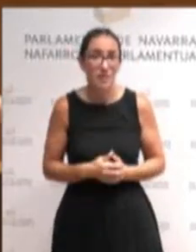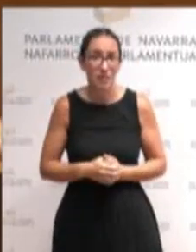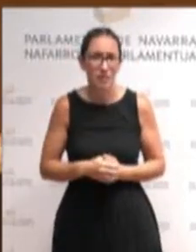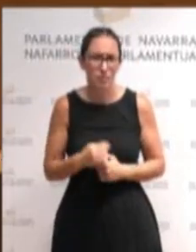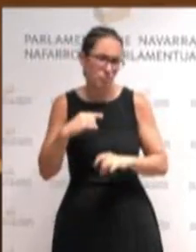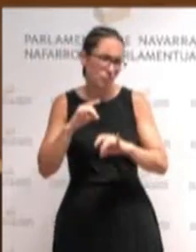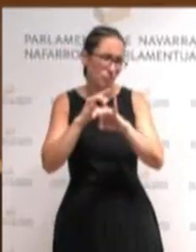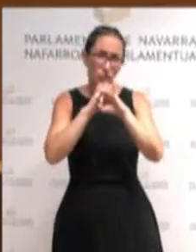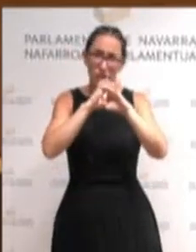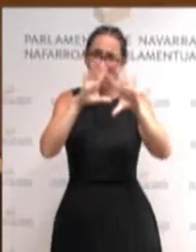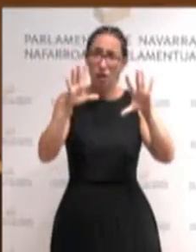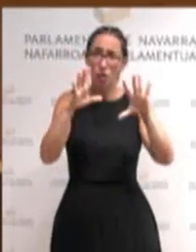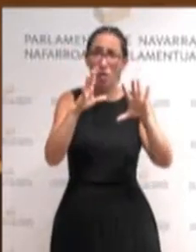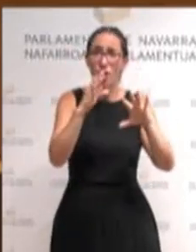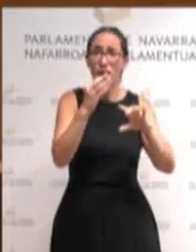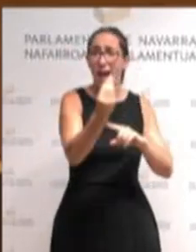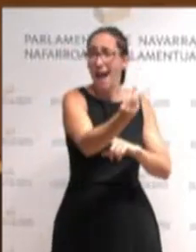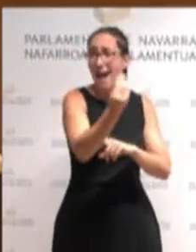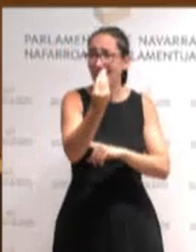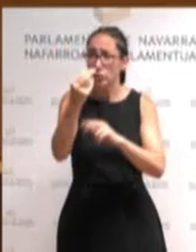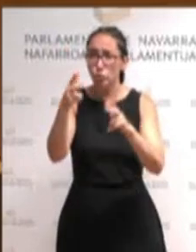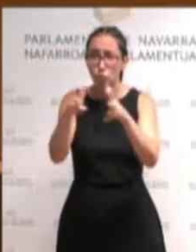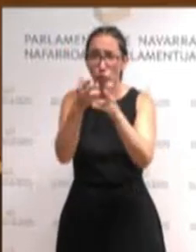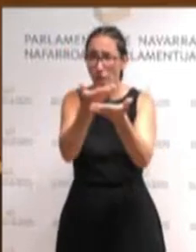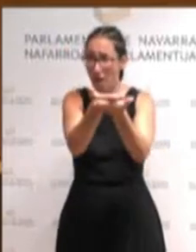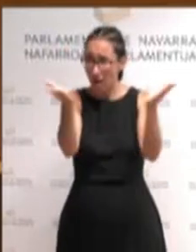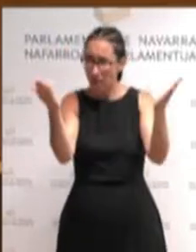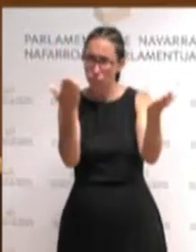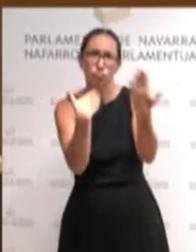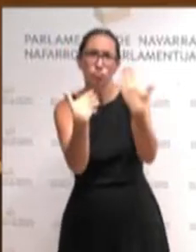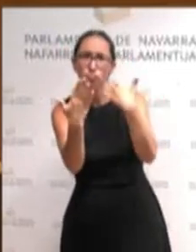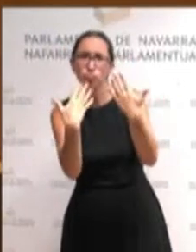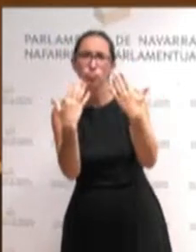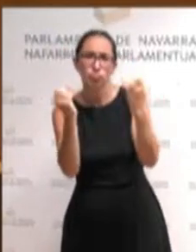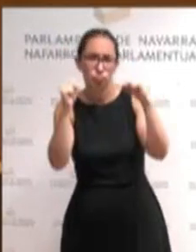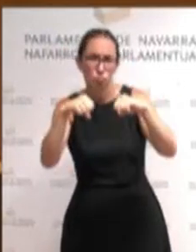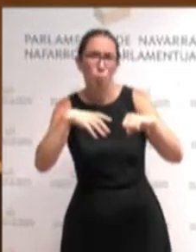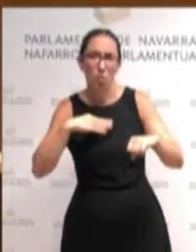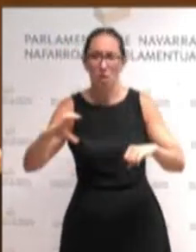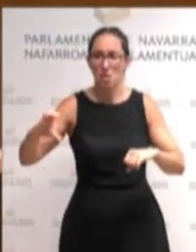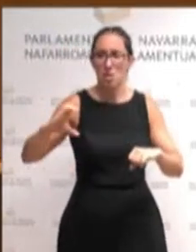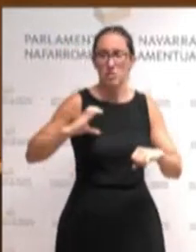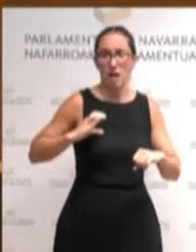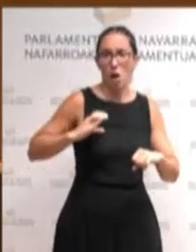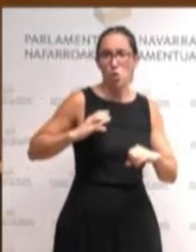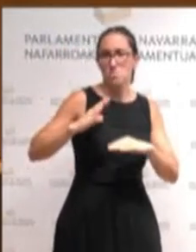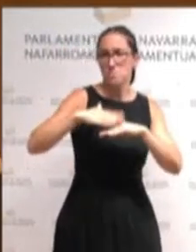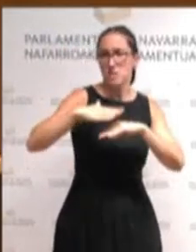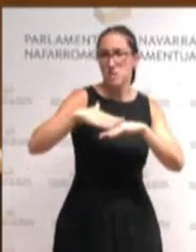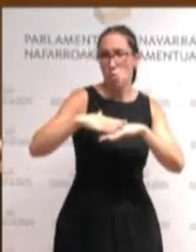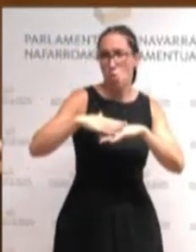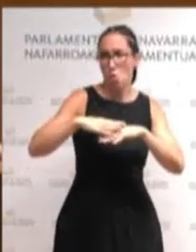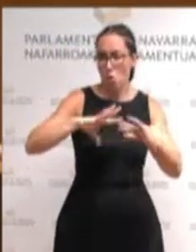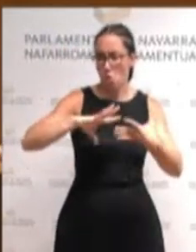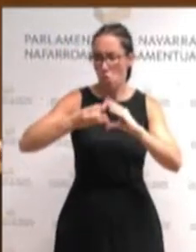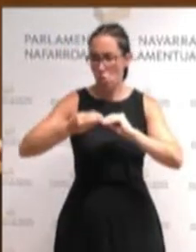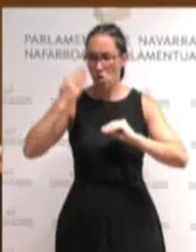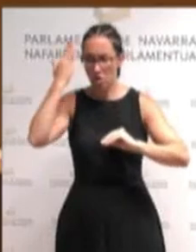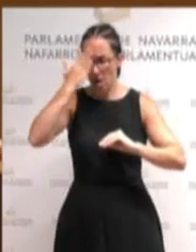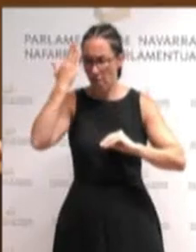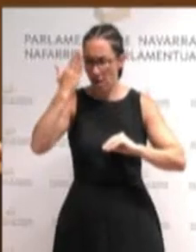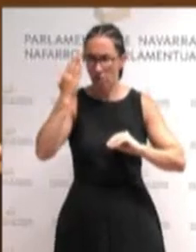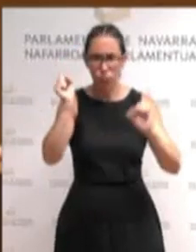agentes sociales es posible acordar un salario mínimo interprofesional acorde a la realidad de Navarra un salario mínimo